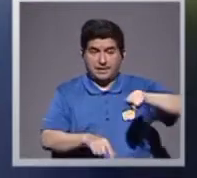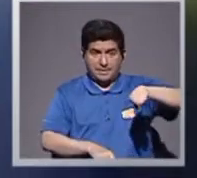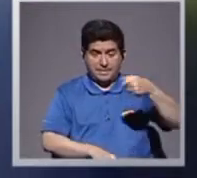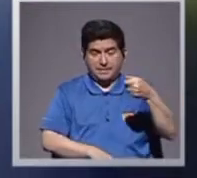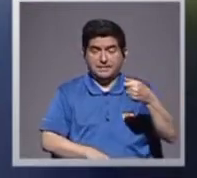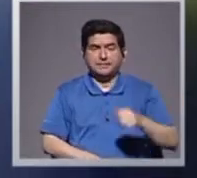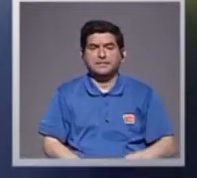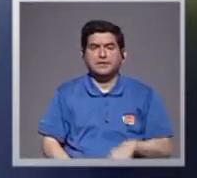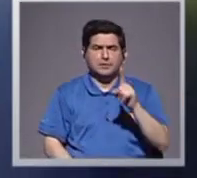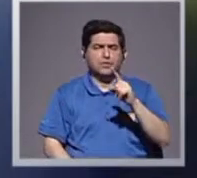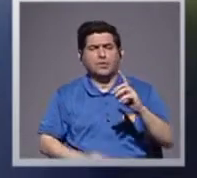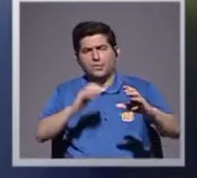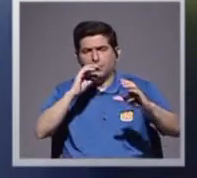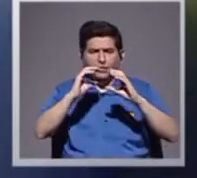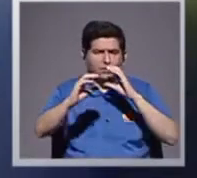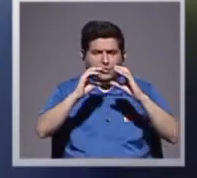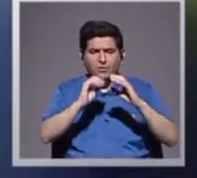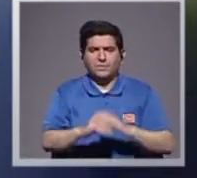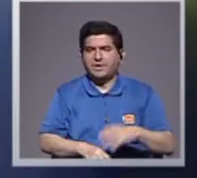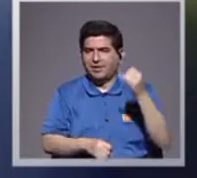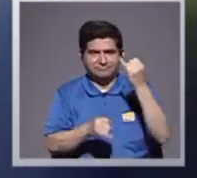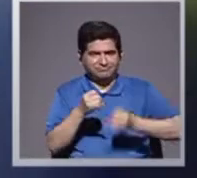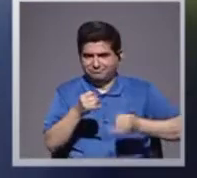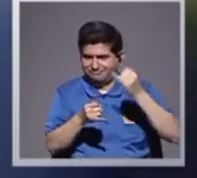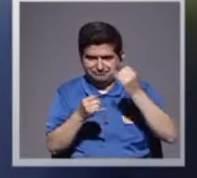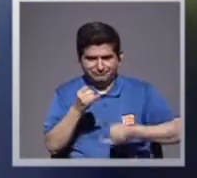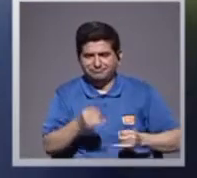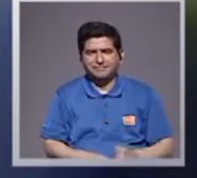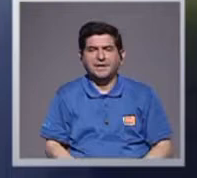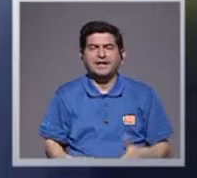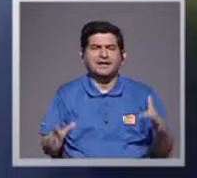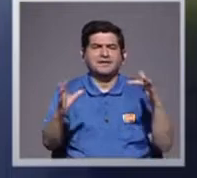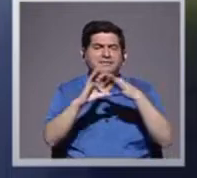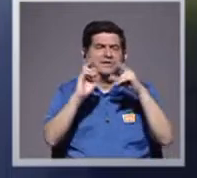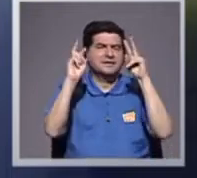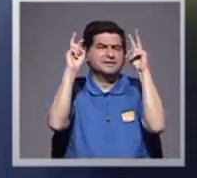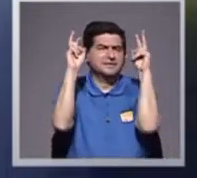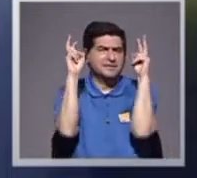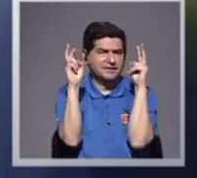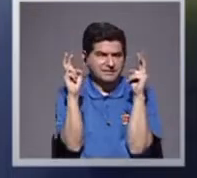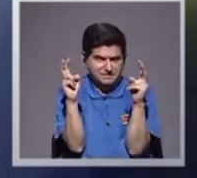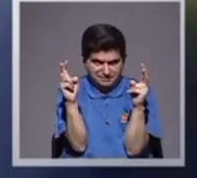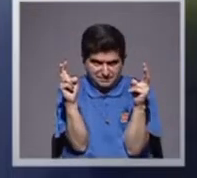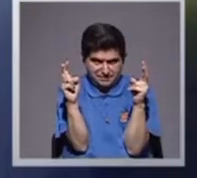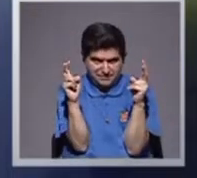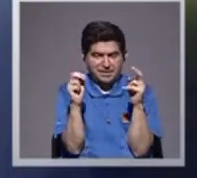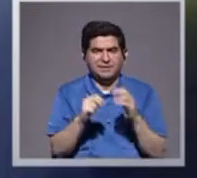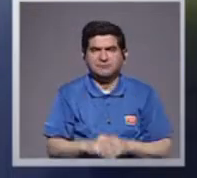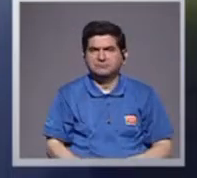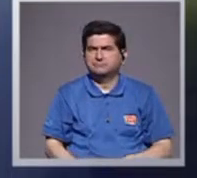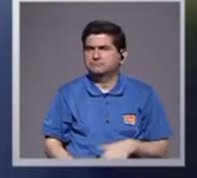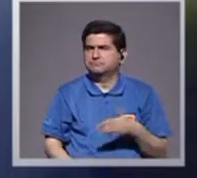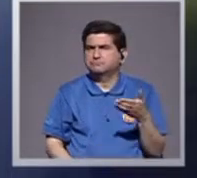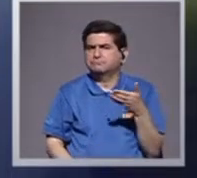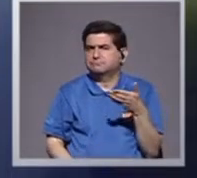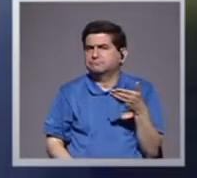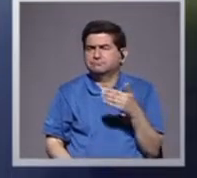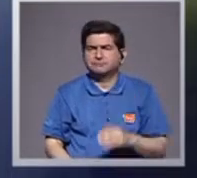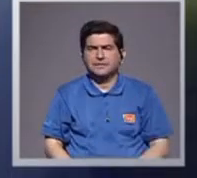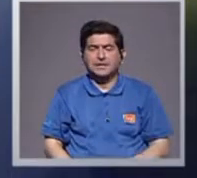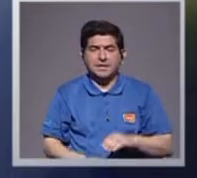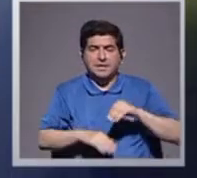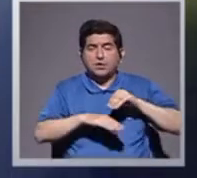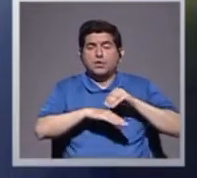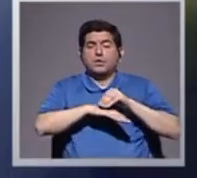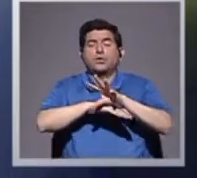conversación que no terminamos. Un poco sobre el tema de las